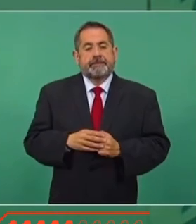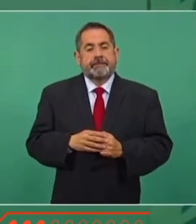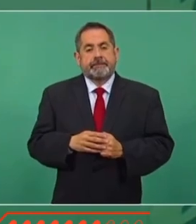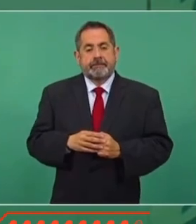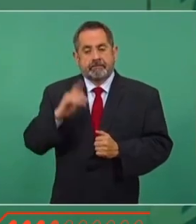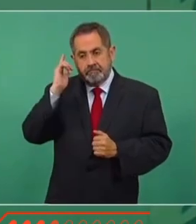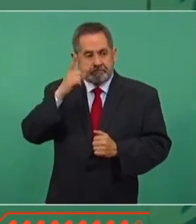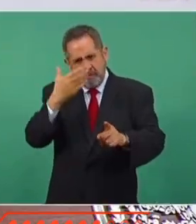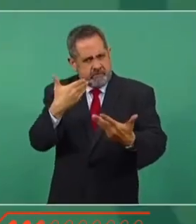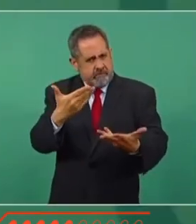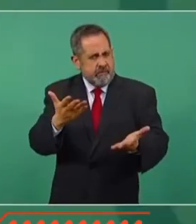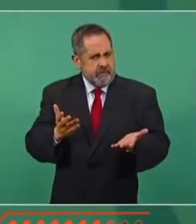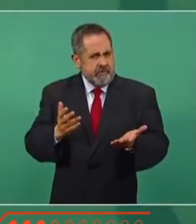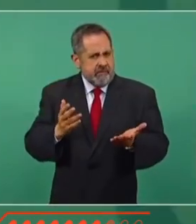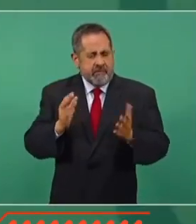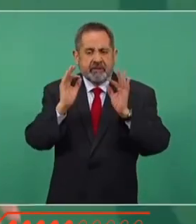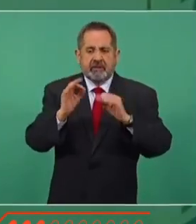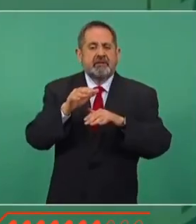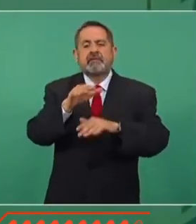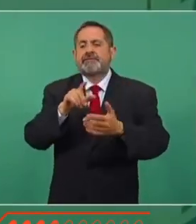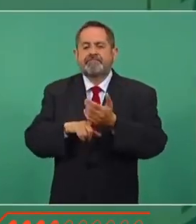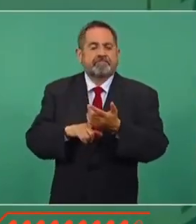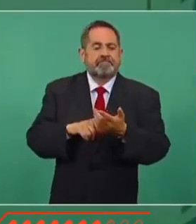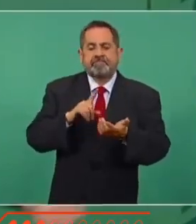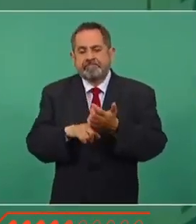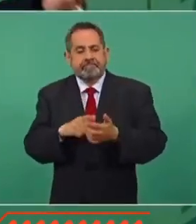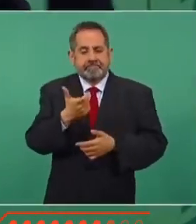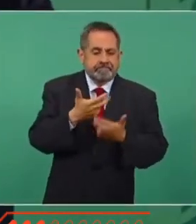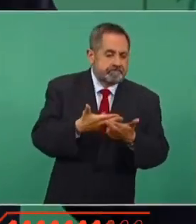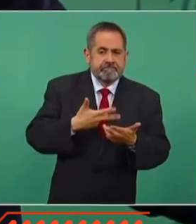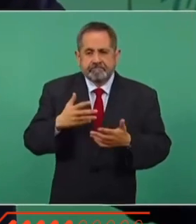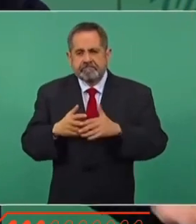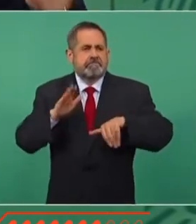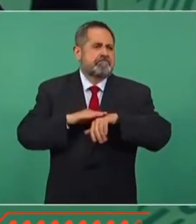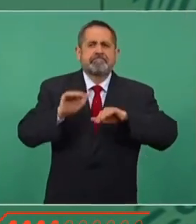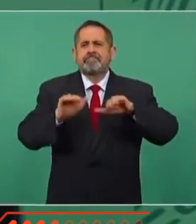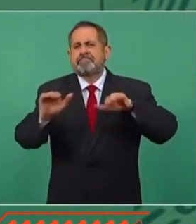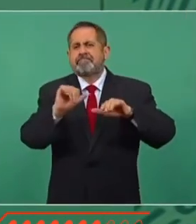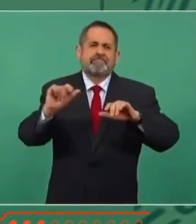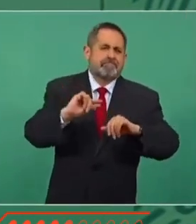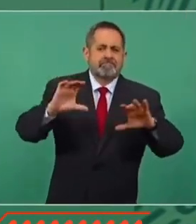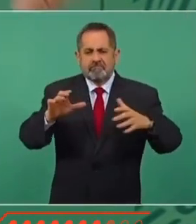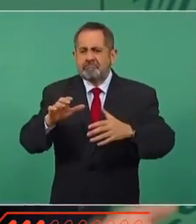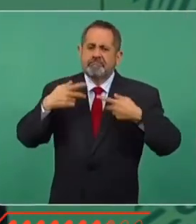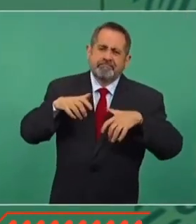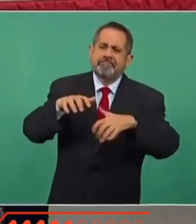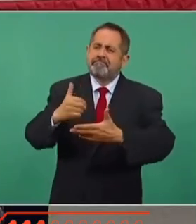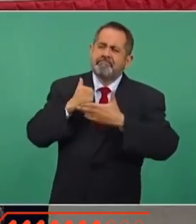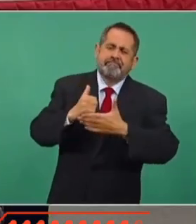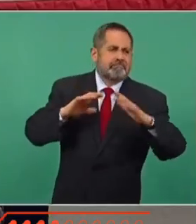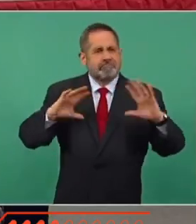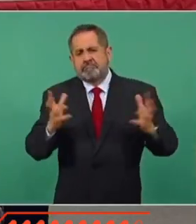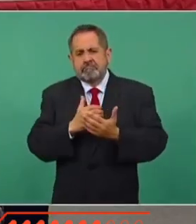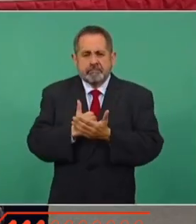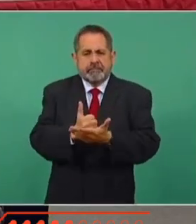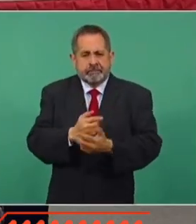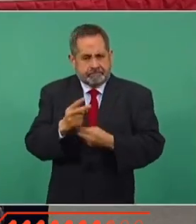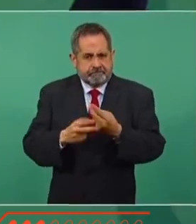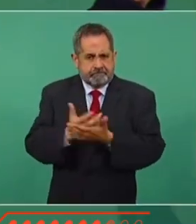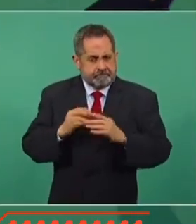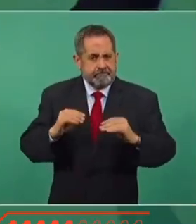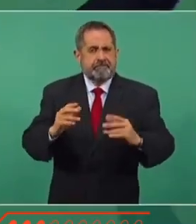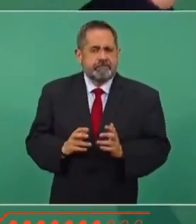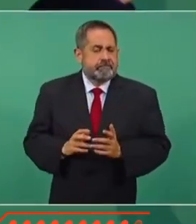Ojalá rectifiquen. Y sobre lo material, los recursos, convocar a las autoridades, convocar a los ciudadanos, ayuden todos. Vamos a hacerlo.